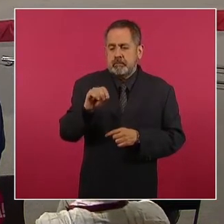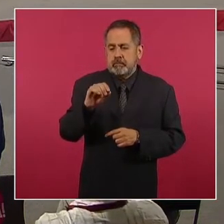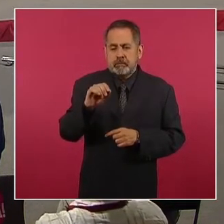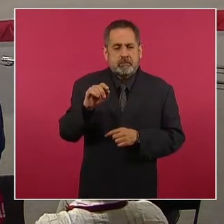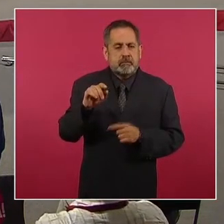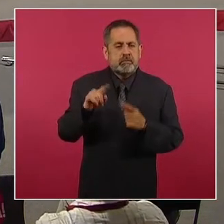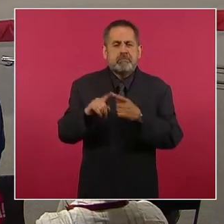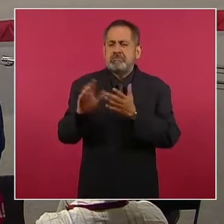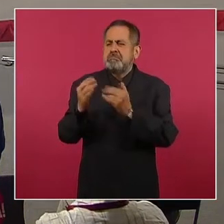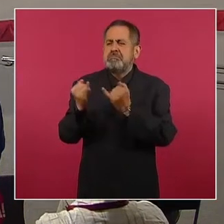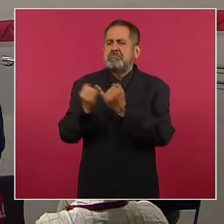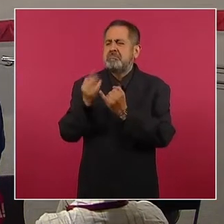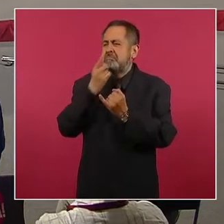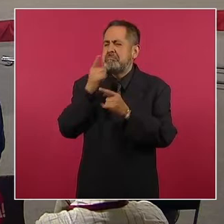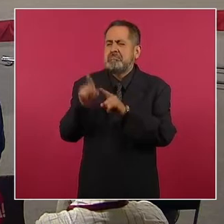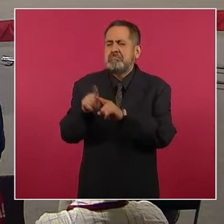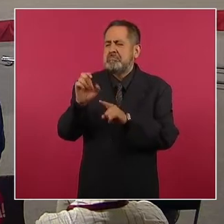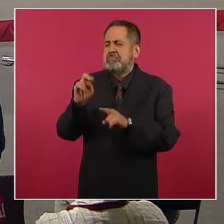Alejandro Encinas.